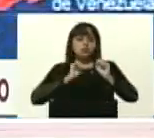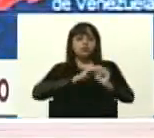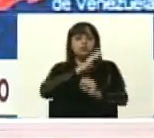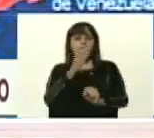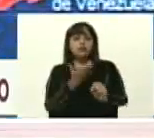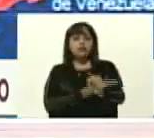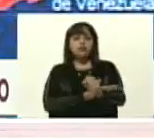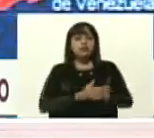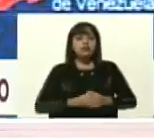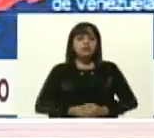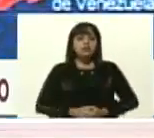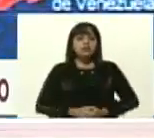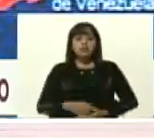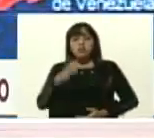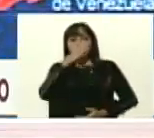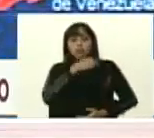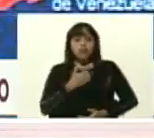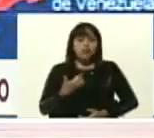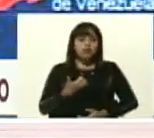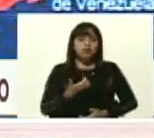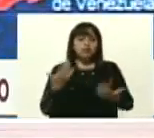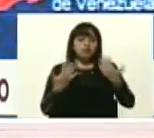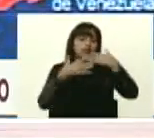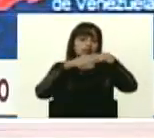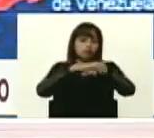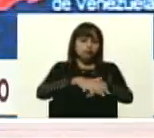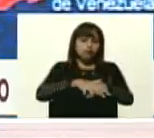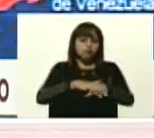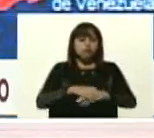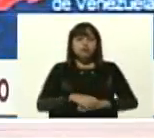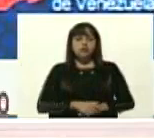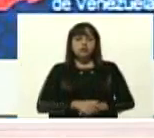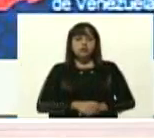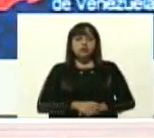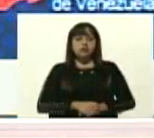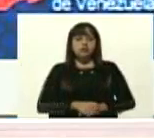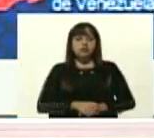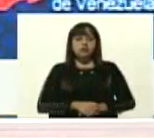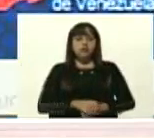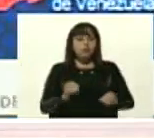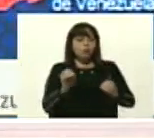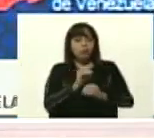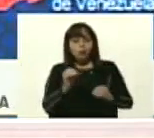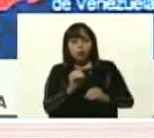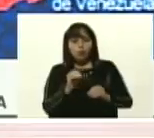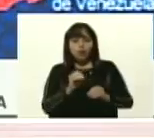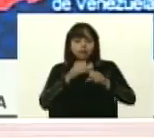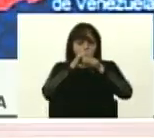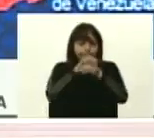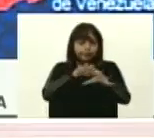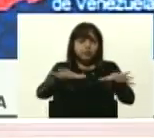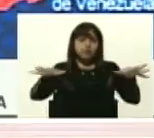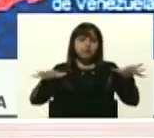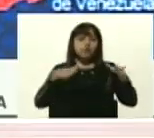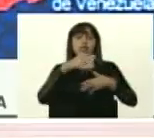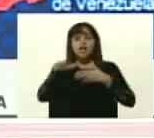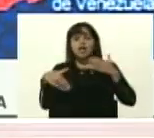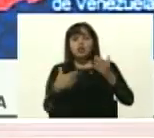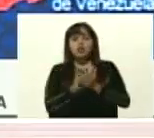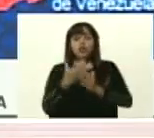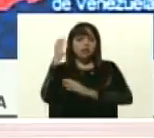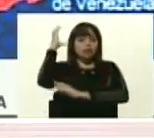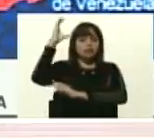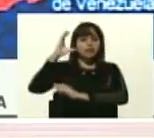sin la integración y el despliegue de todas las